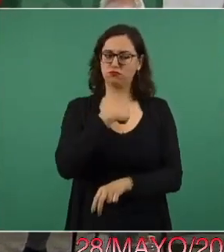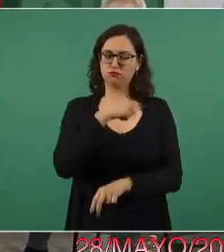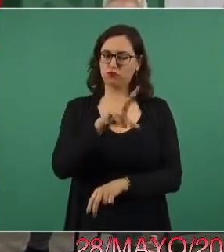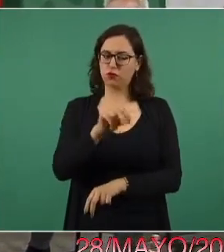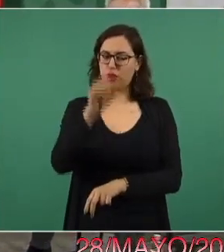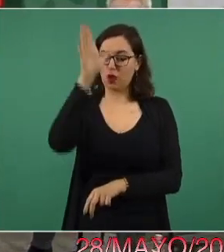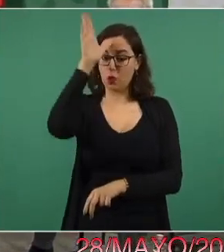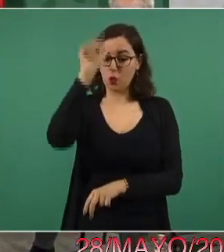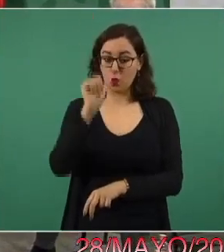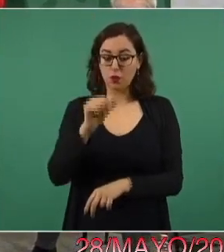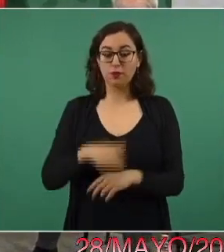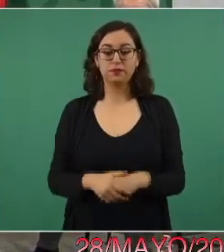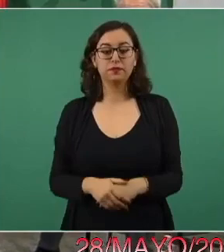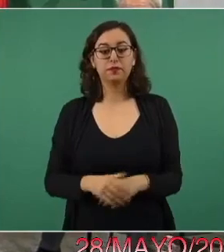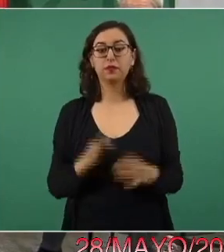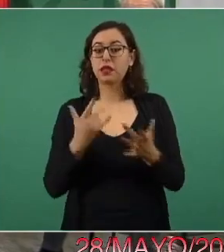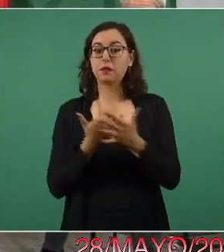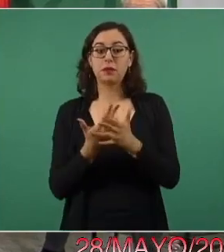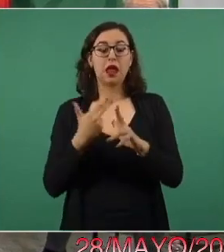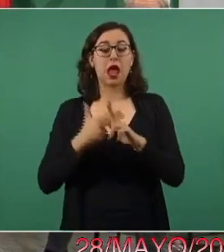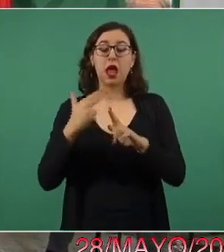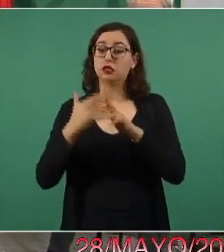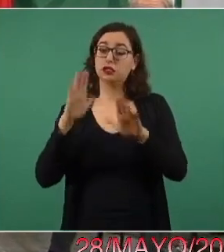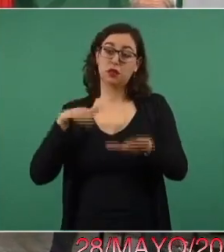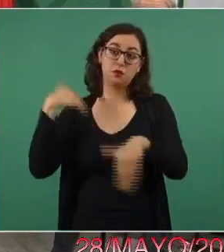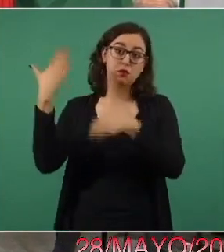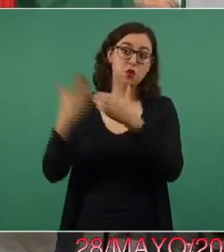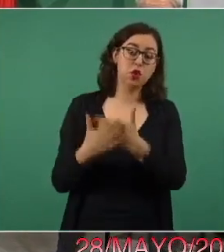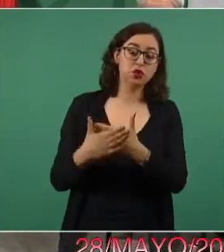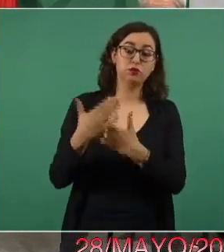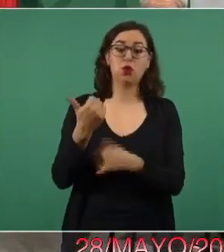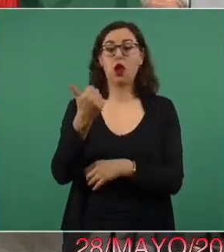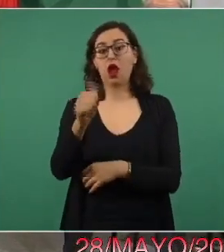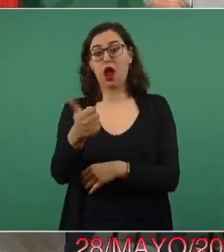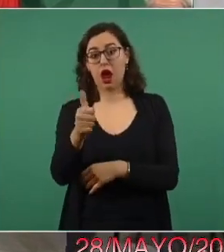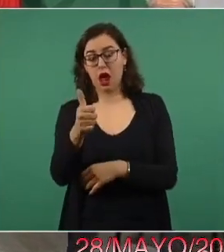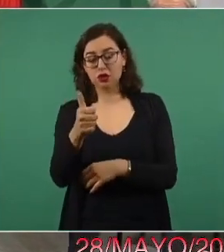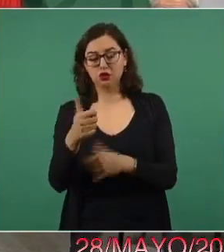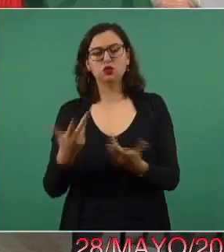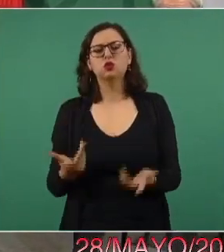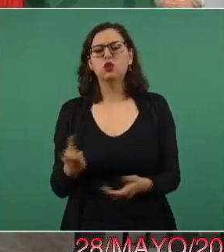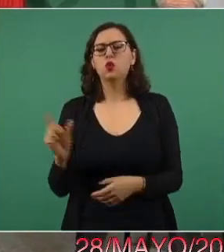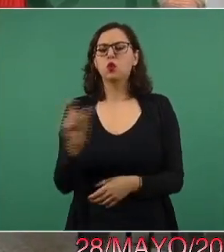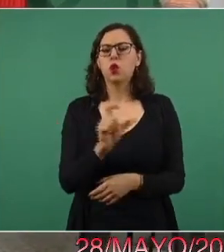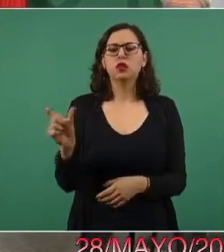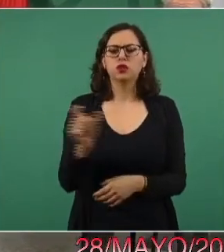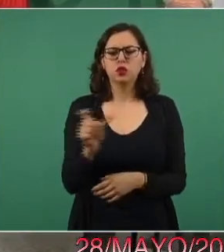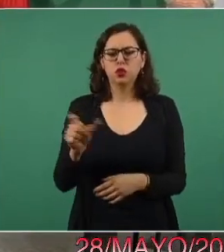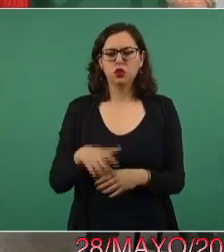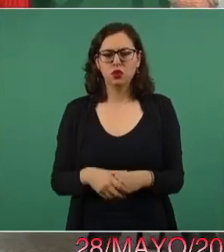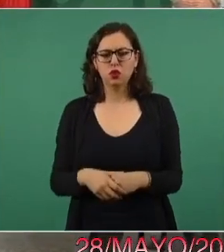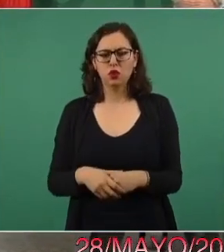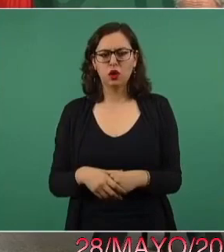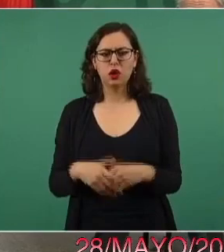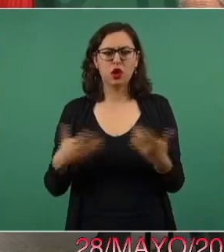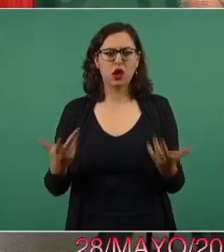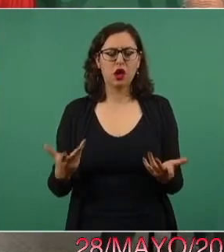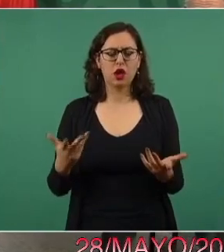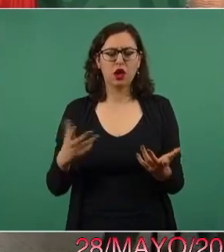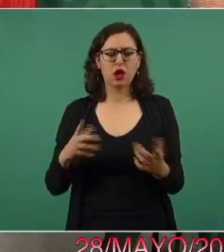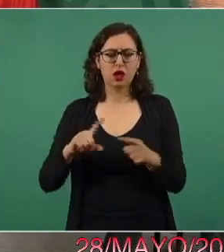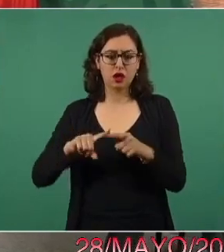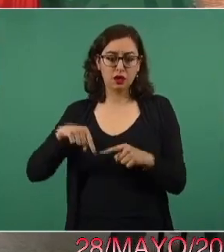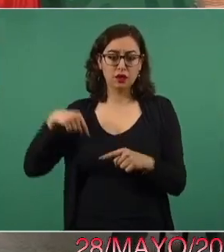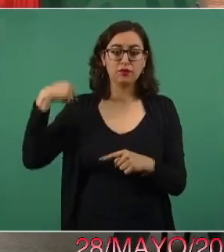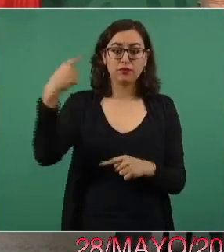hasta el próximo ciclo escolar. ¿Cuándo es el próximo ciclo escolar? Sería casi a